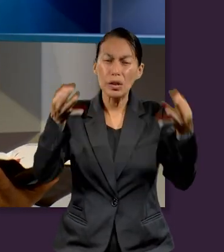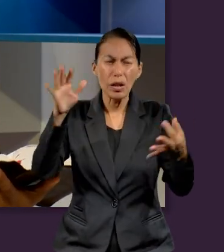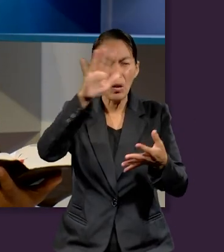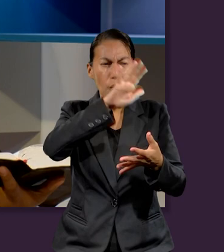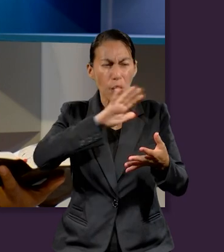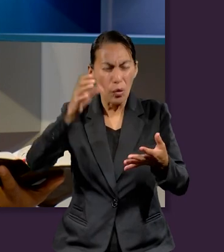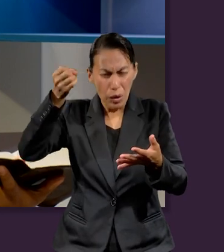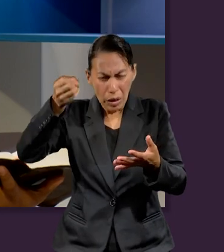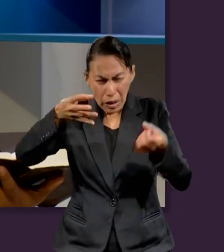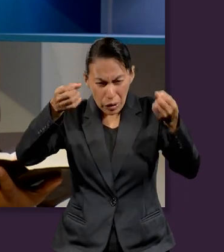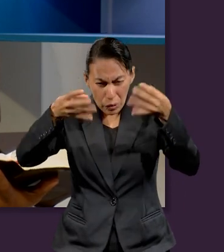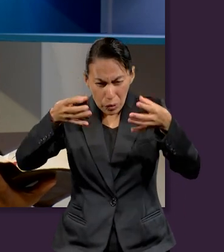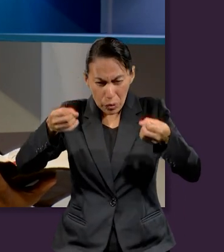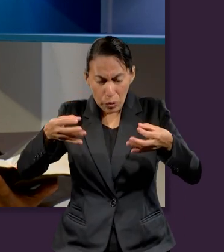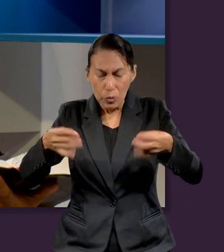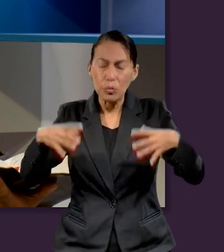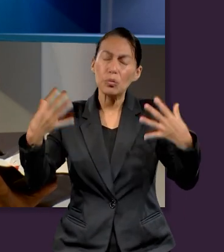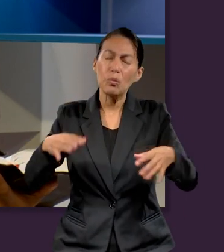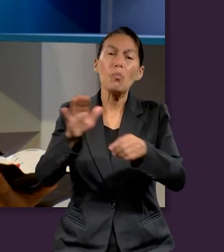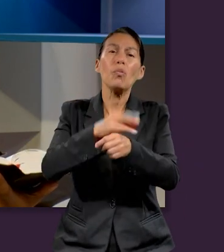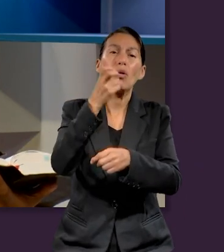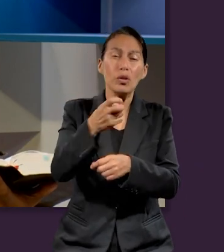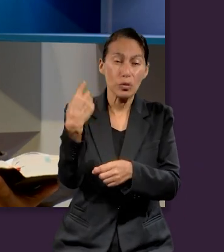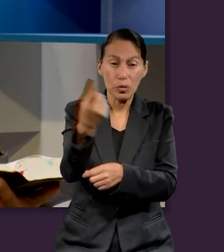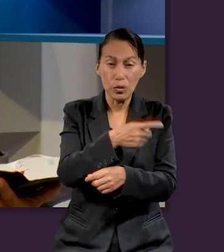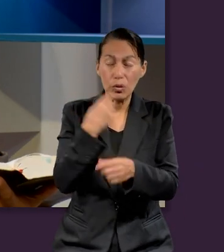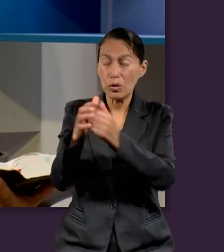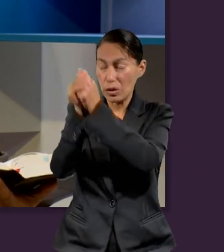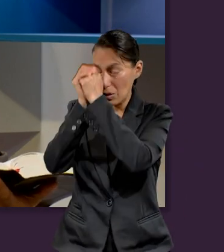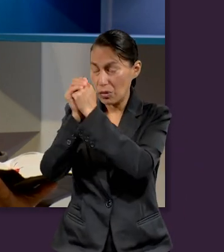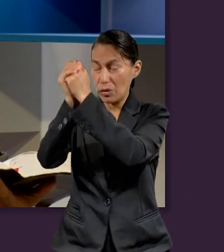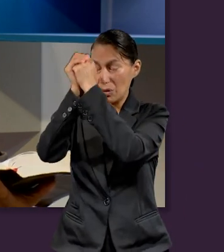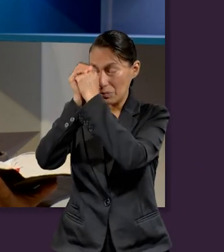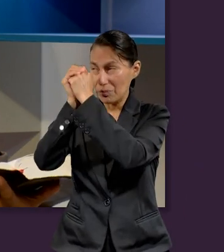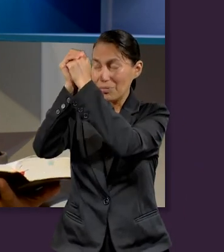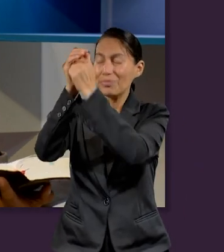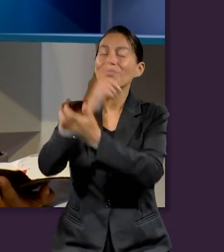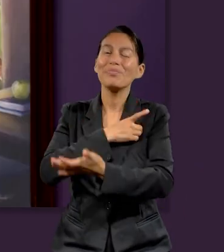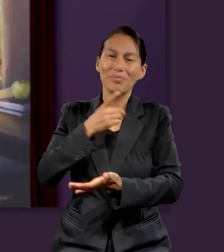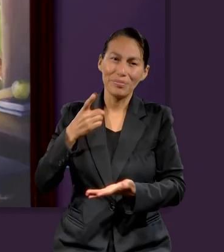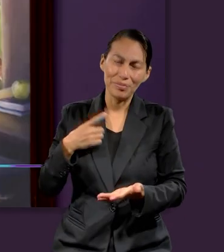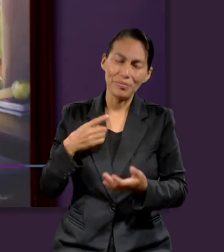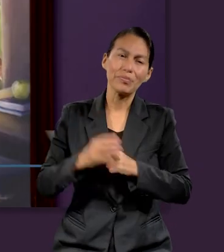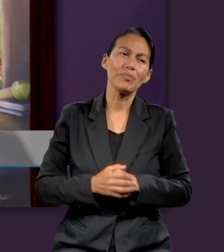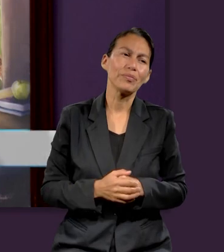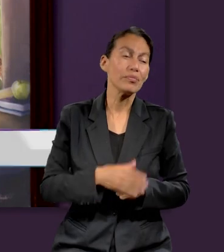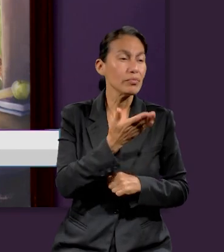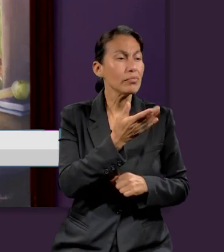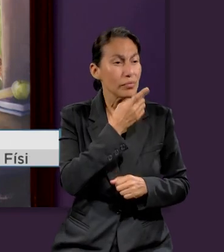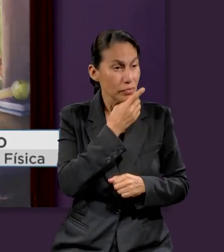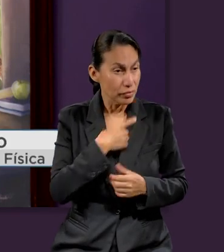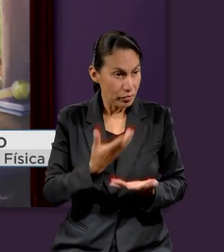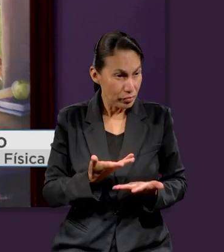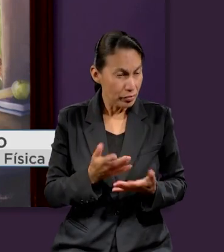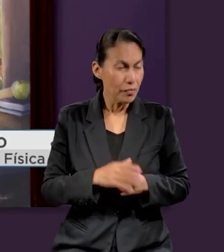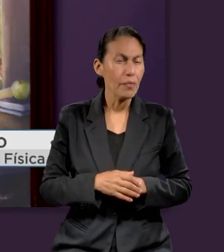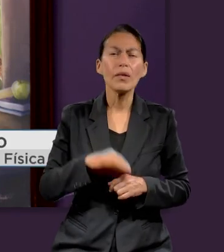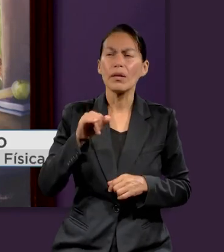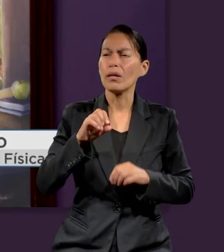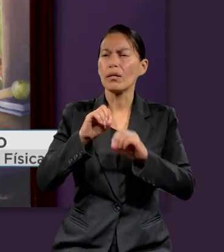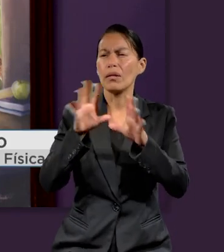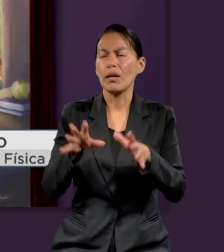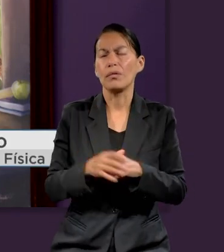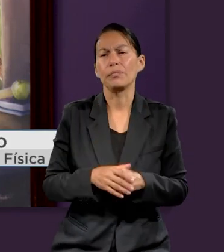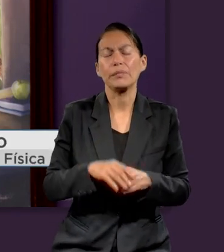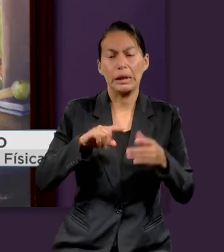llamado es adorarlo porque Él es el Creador. ¿Nos puedes compartir algo más, Octavio? Pues, como bien, ya lo ha dicho